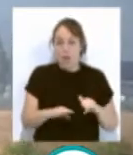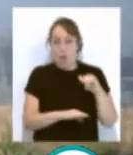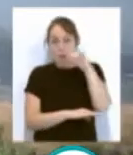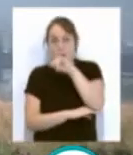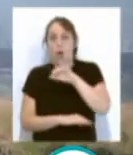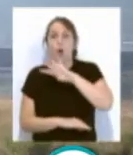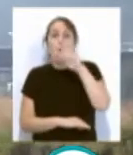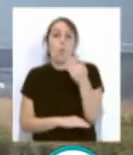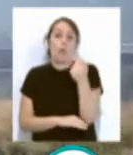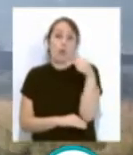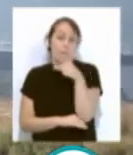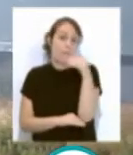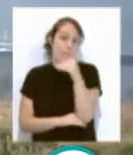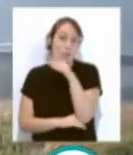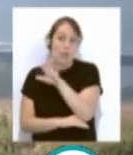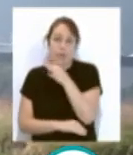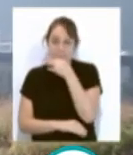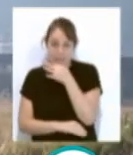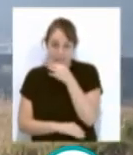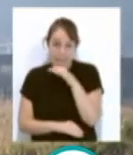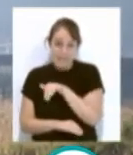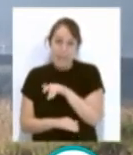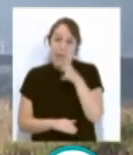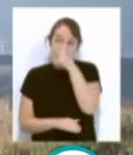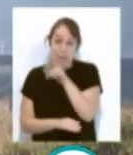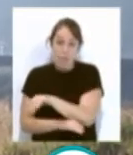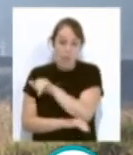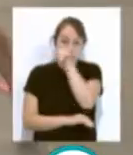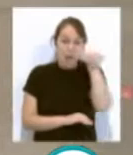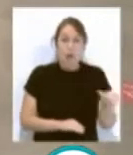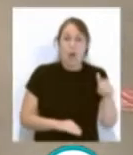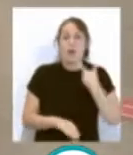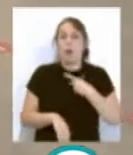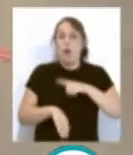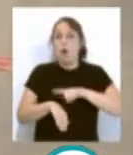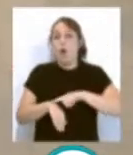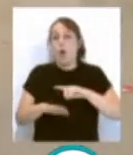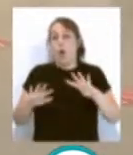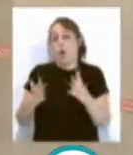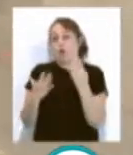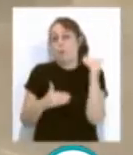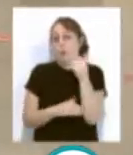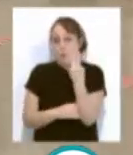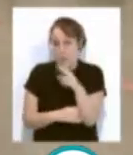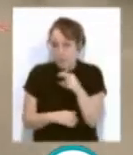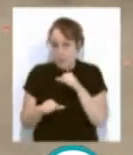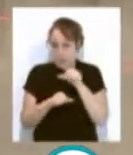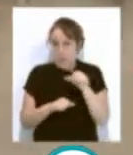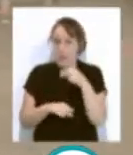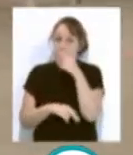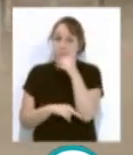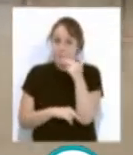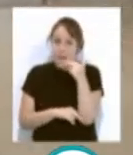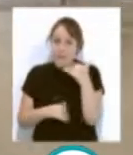las 4 menos 5 de la tarde y desde Jerez de regreso a partir de las 8 menos 20. Los viernes la salida desde el